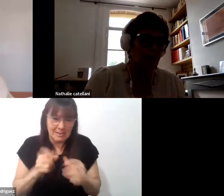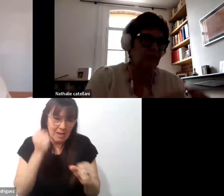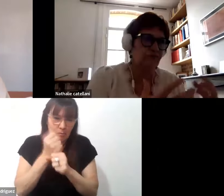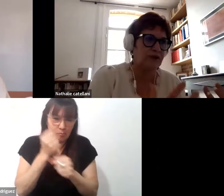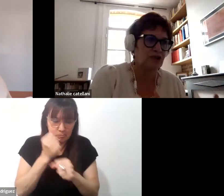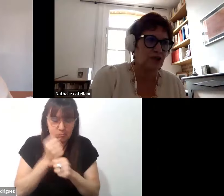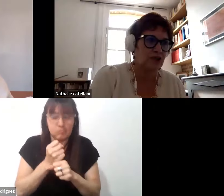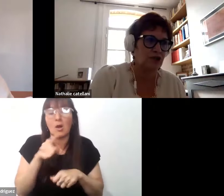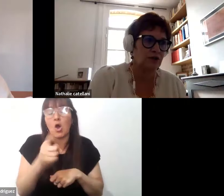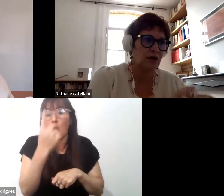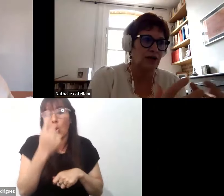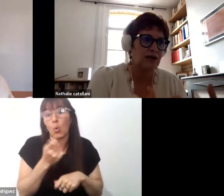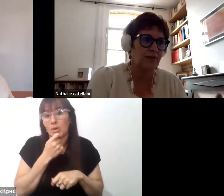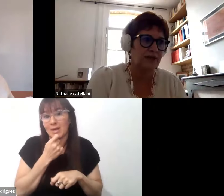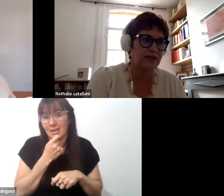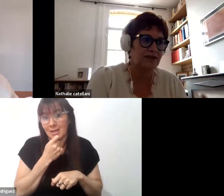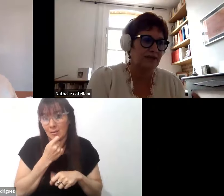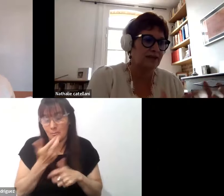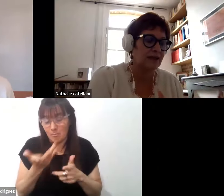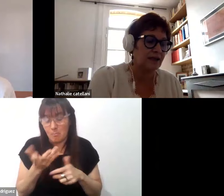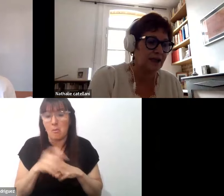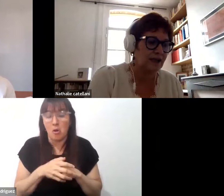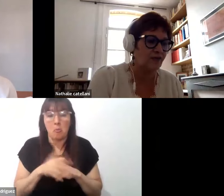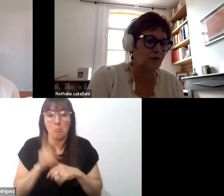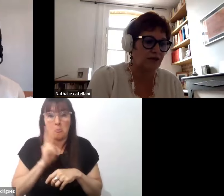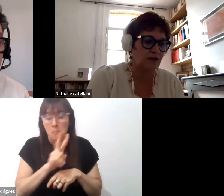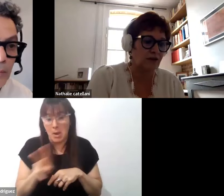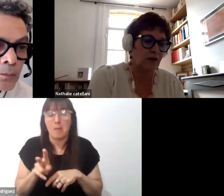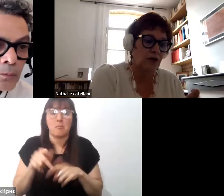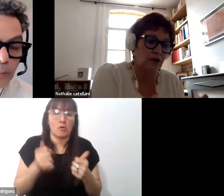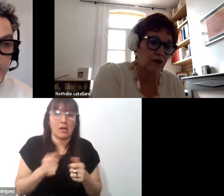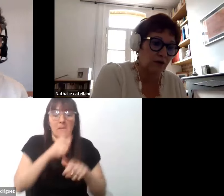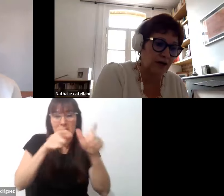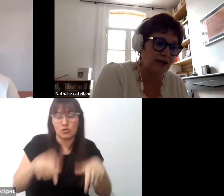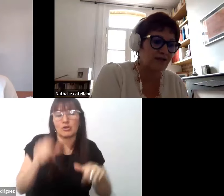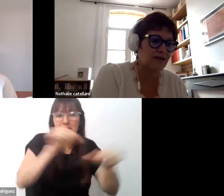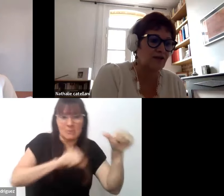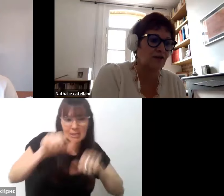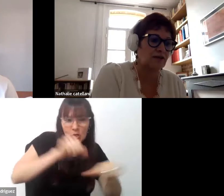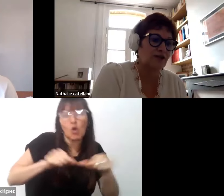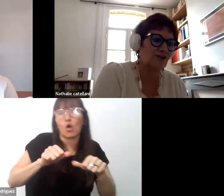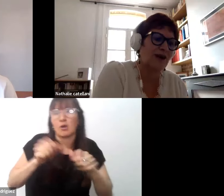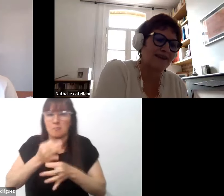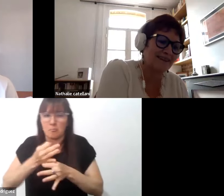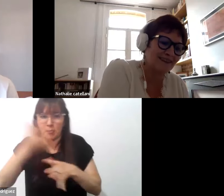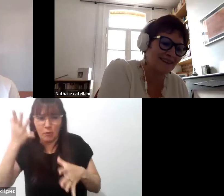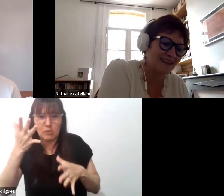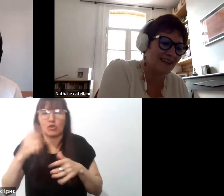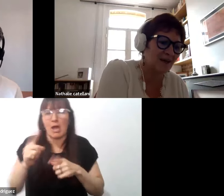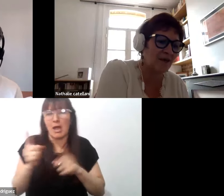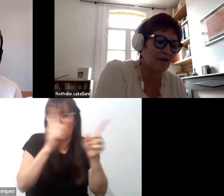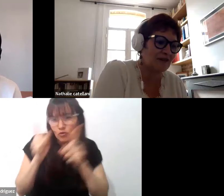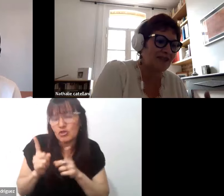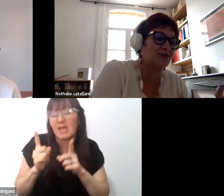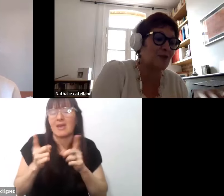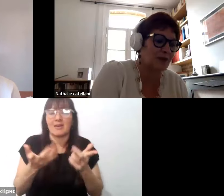ejemplo donde todos los actores, tanto los investigadores como los profesionales, los formatores, los